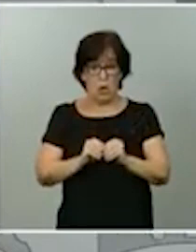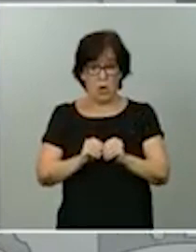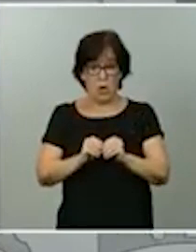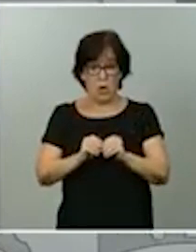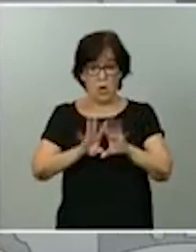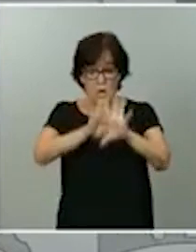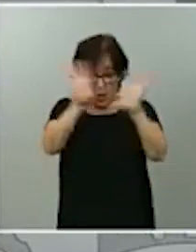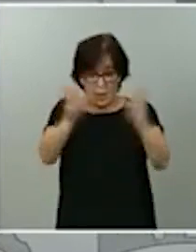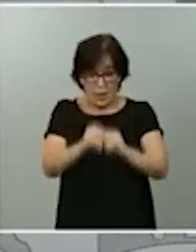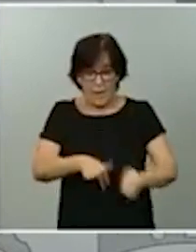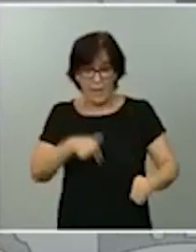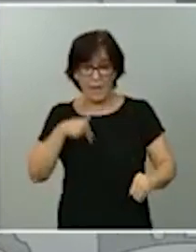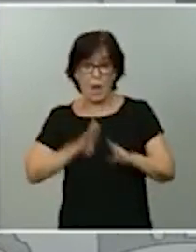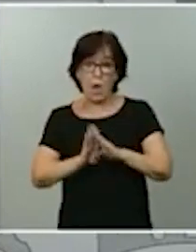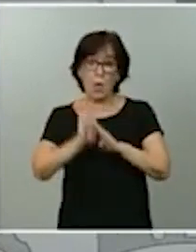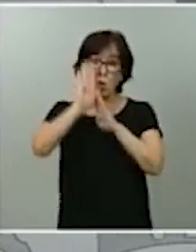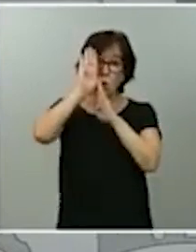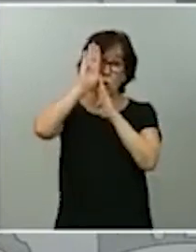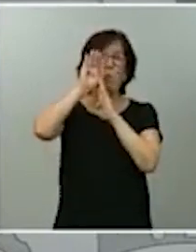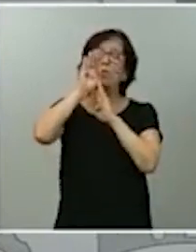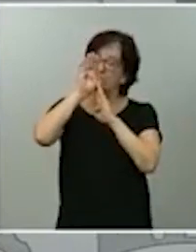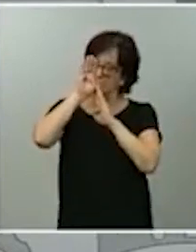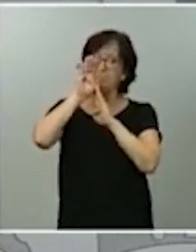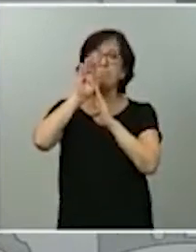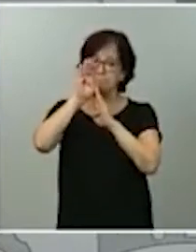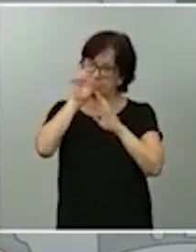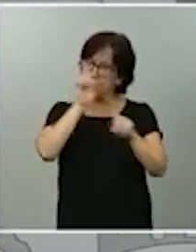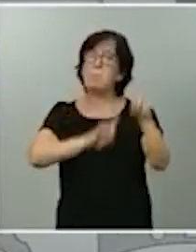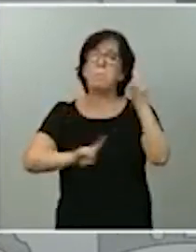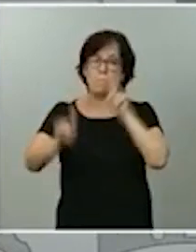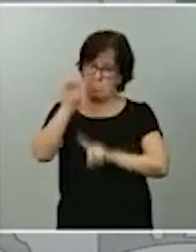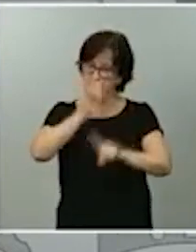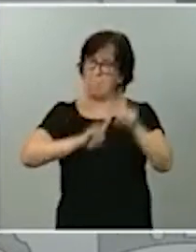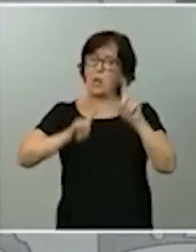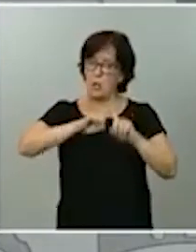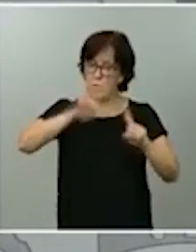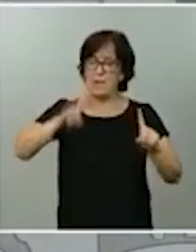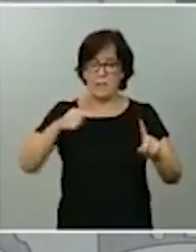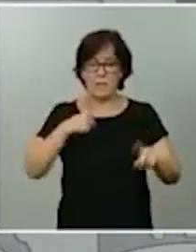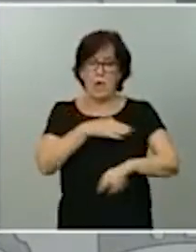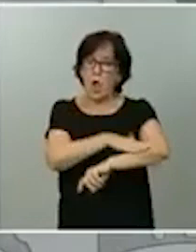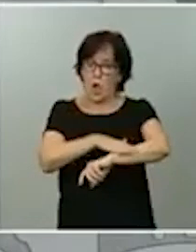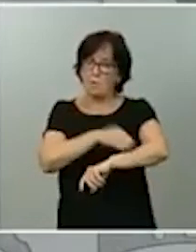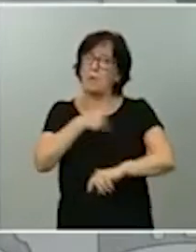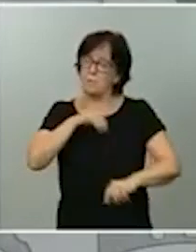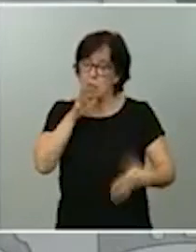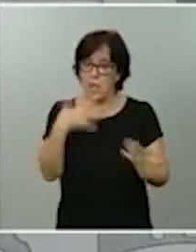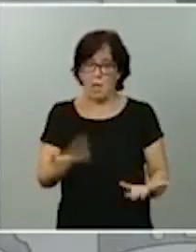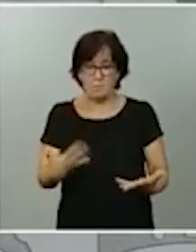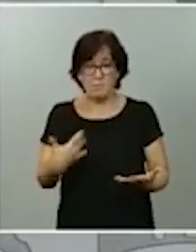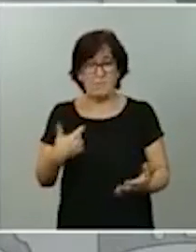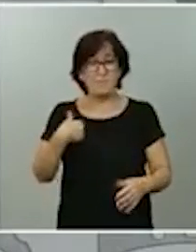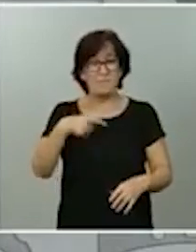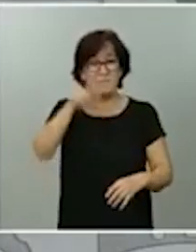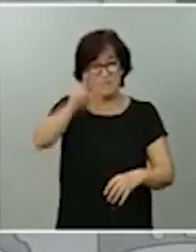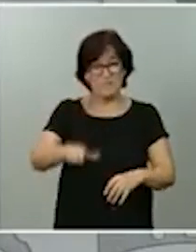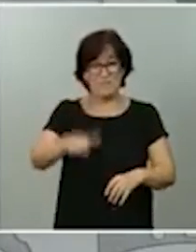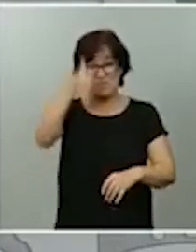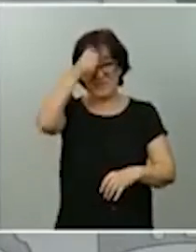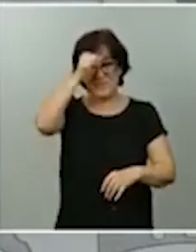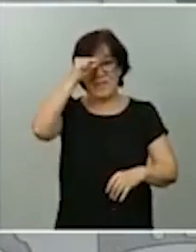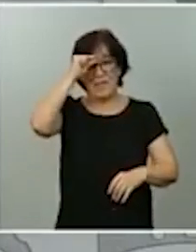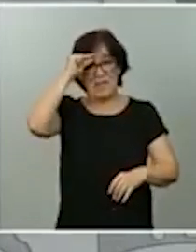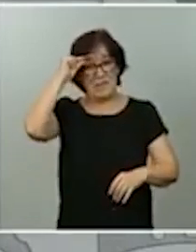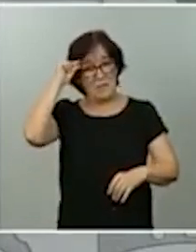propagación de la pandemia es preocupante. Es preocupante. Para el Gobierno de España lo es. En palabras del doctor Simón, a finales de la semana